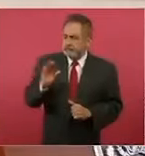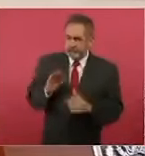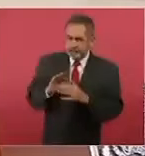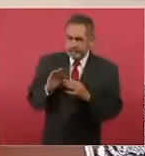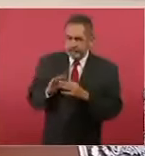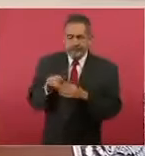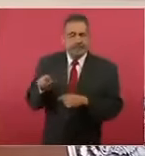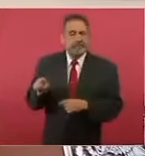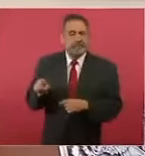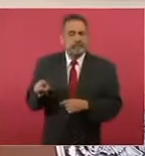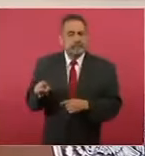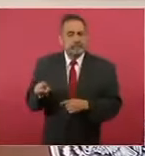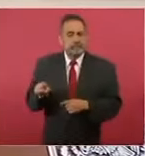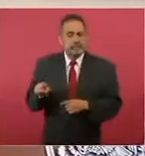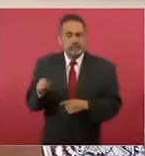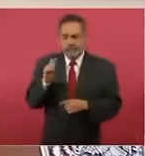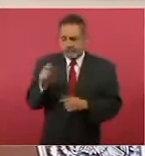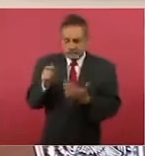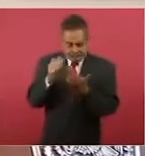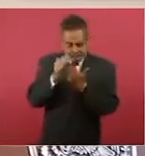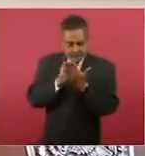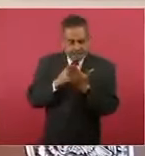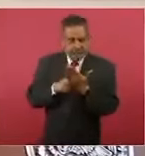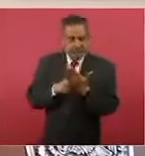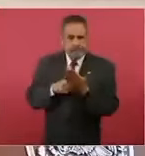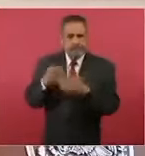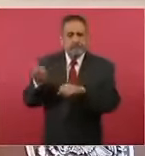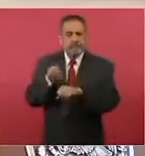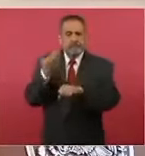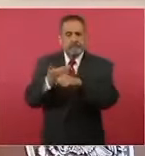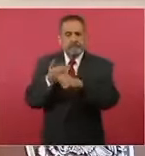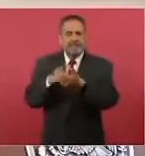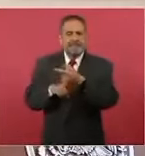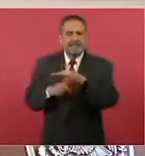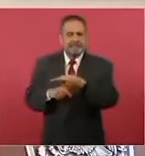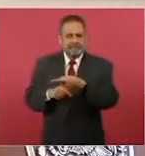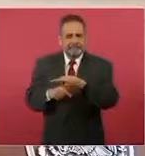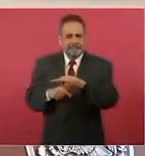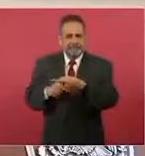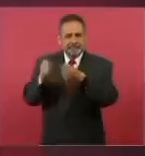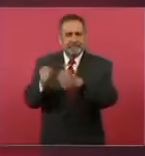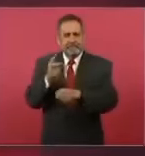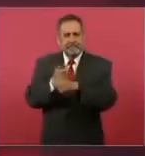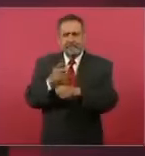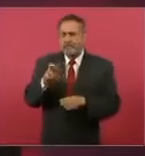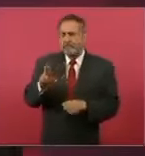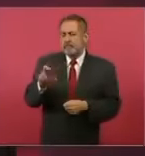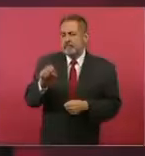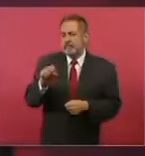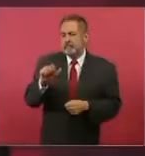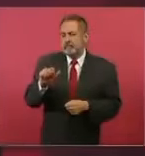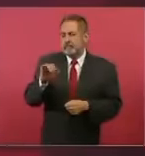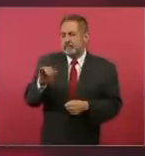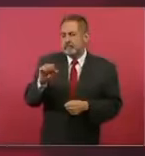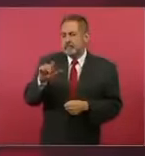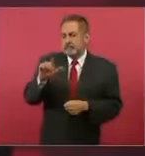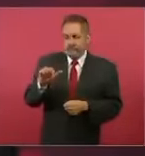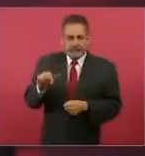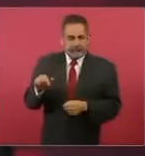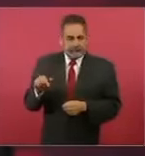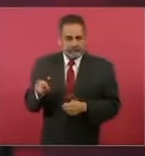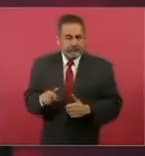Este caso, la secretaria de Seguridad, Rosa Isela Rodríguez,